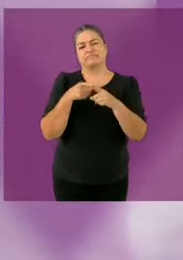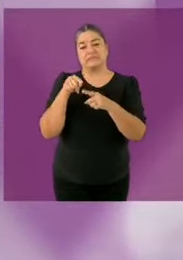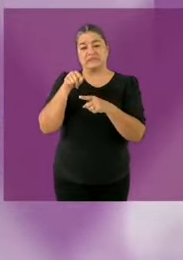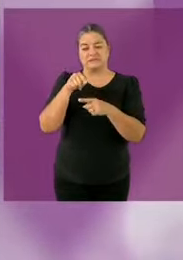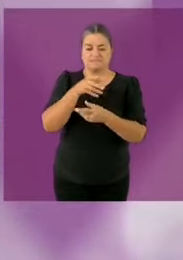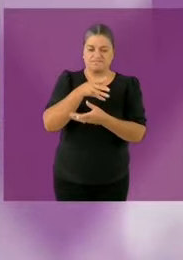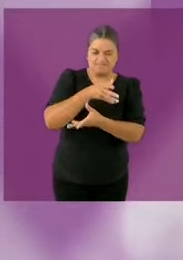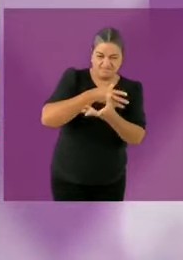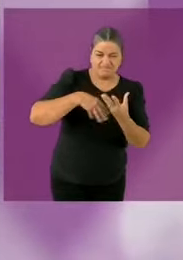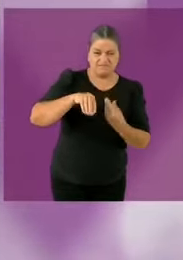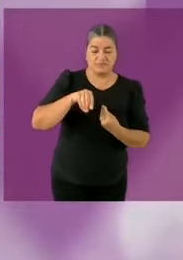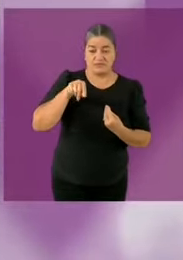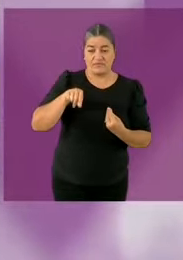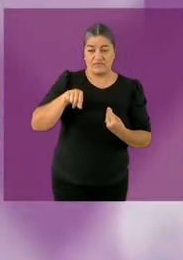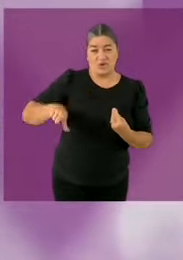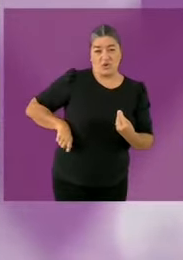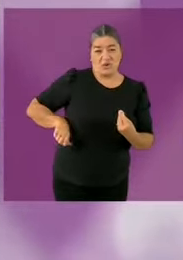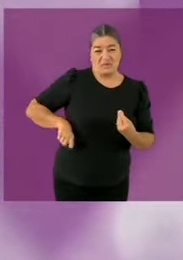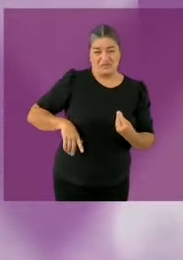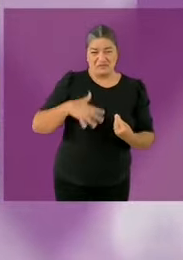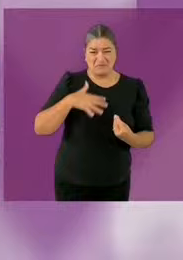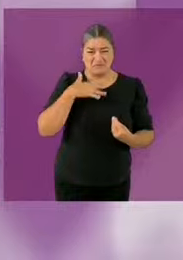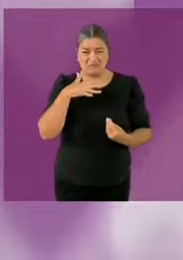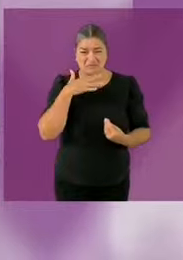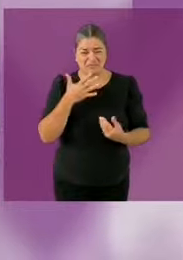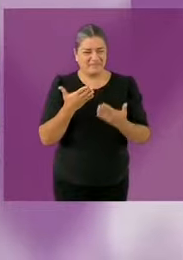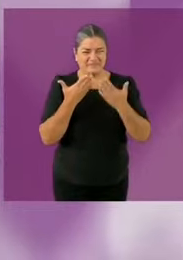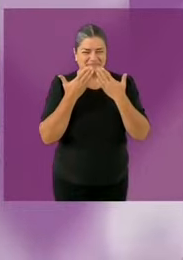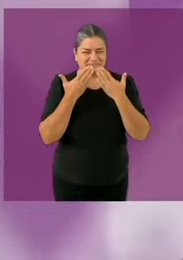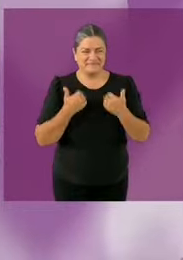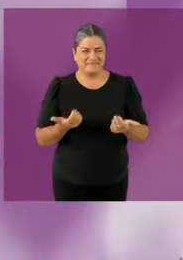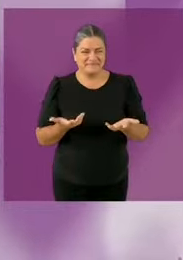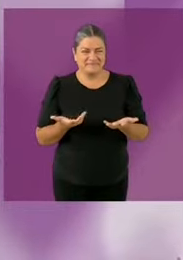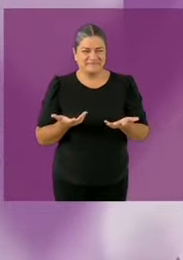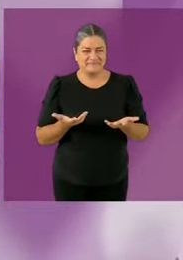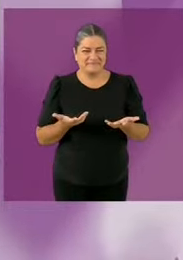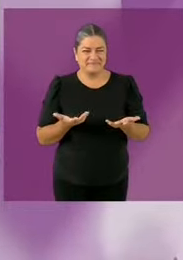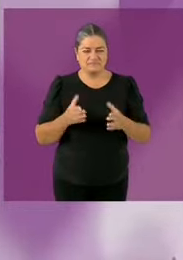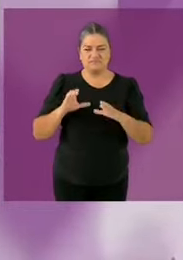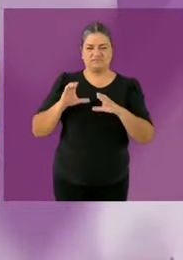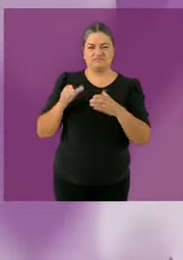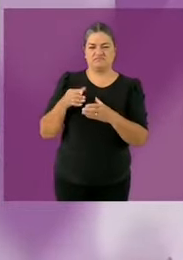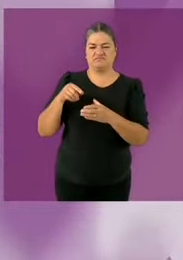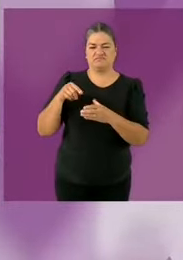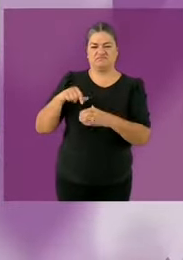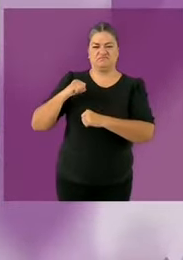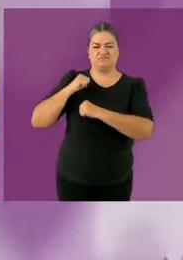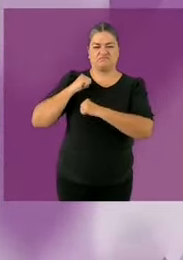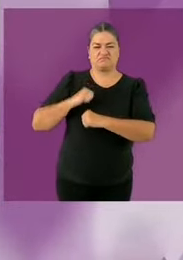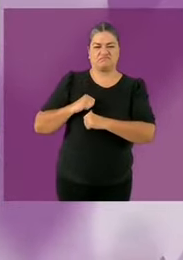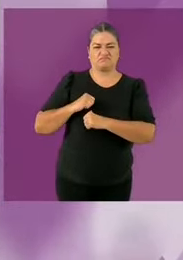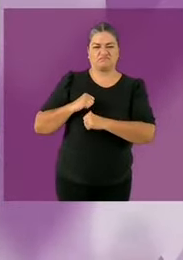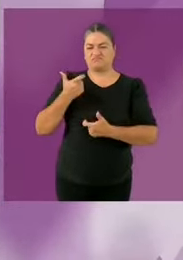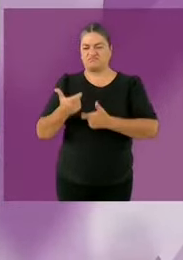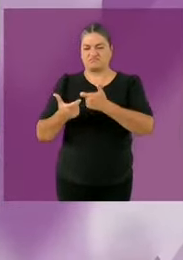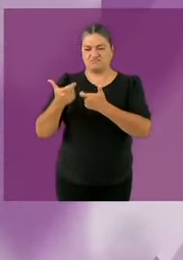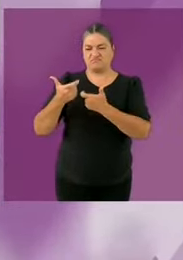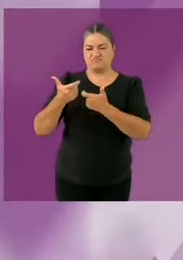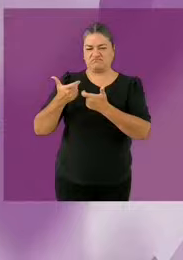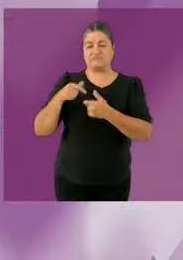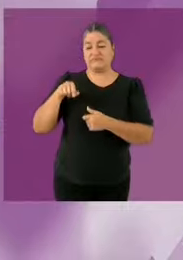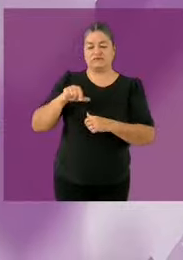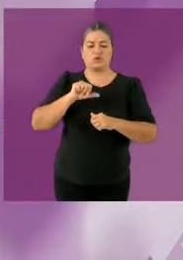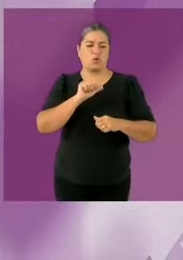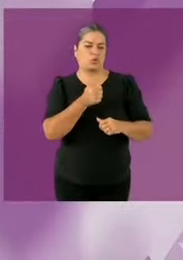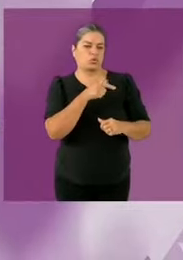entre el poder económico y el poder político. Como jefa de gobierno, ahorré 100 mil millones de pesos